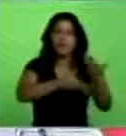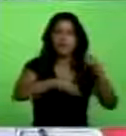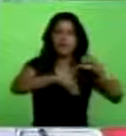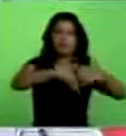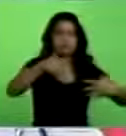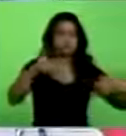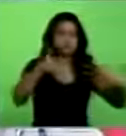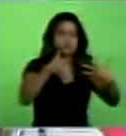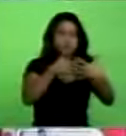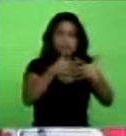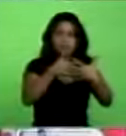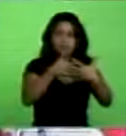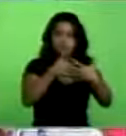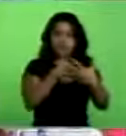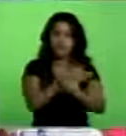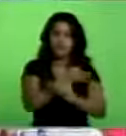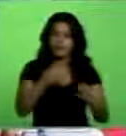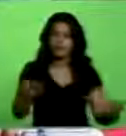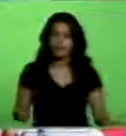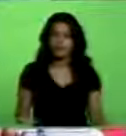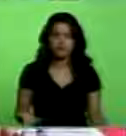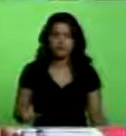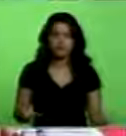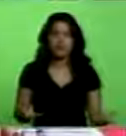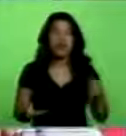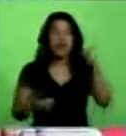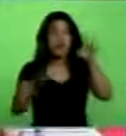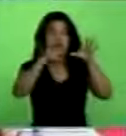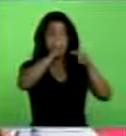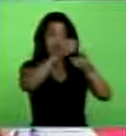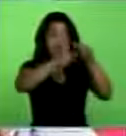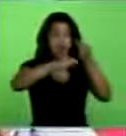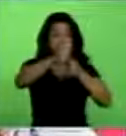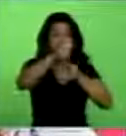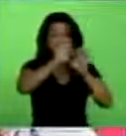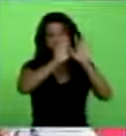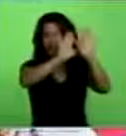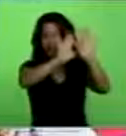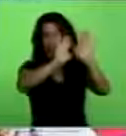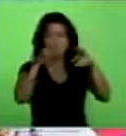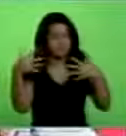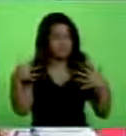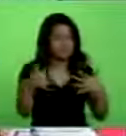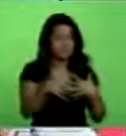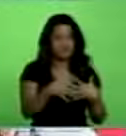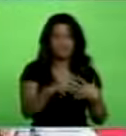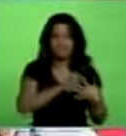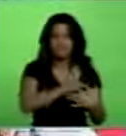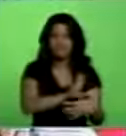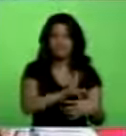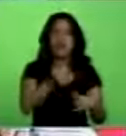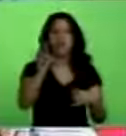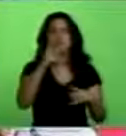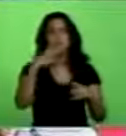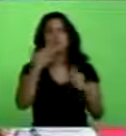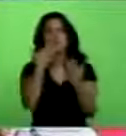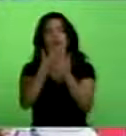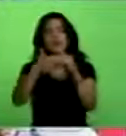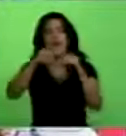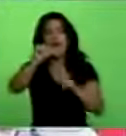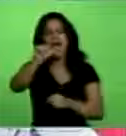Están lejos del neoliberalismo. Están muy lejos de los famosos ALCAS.